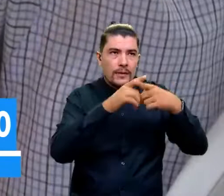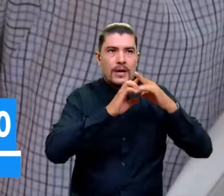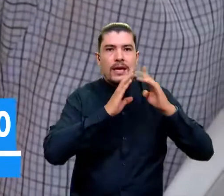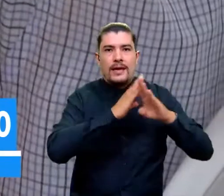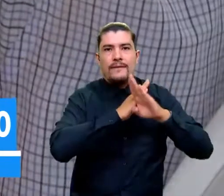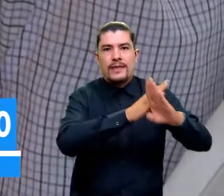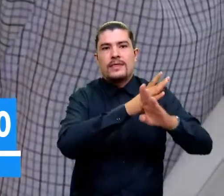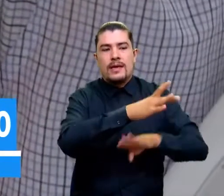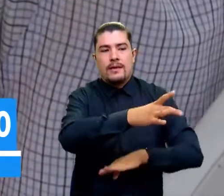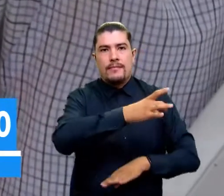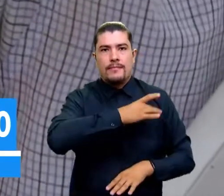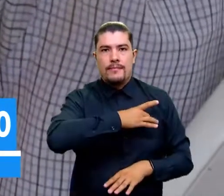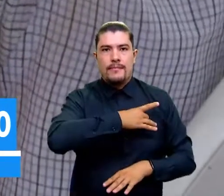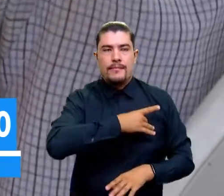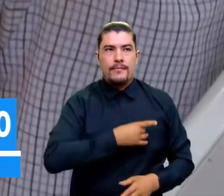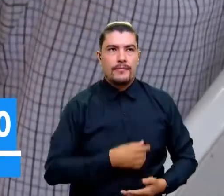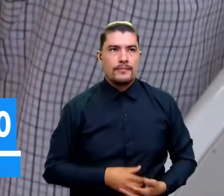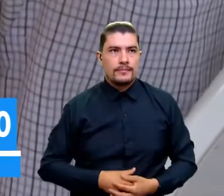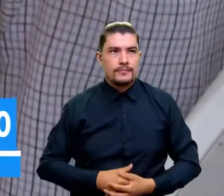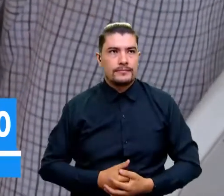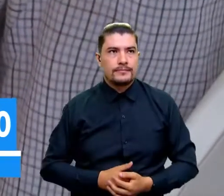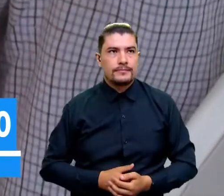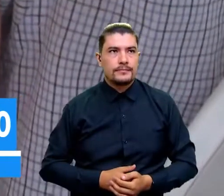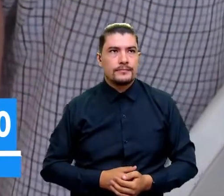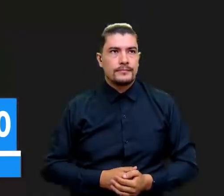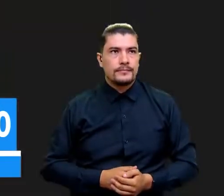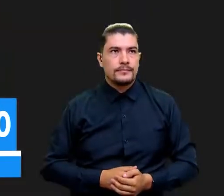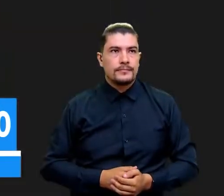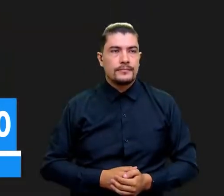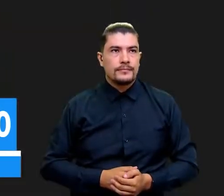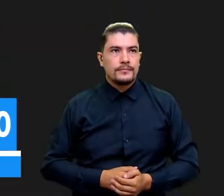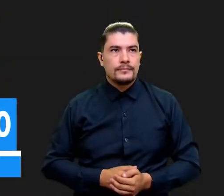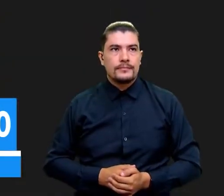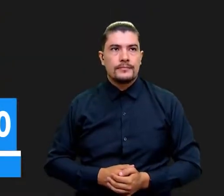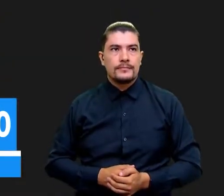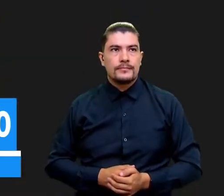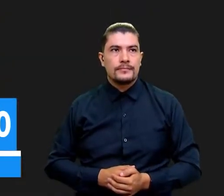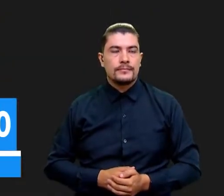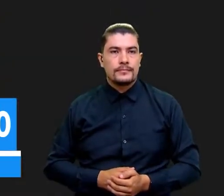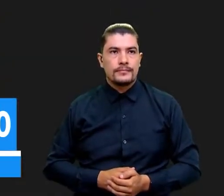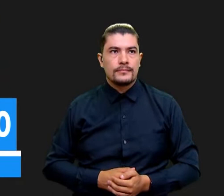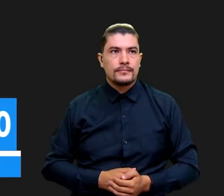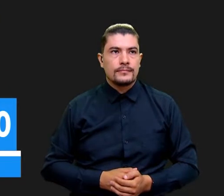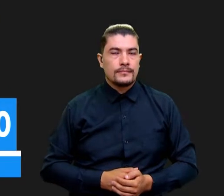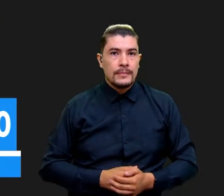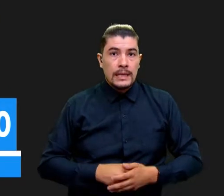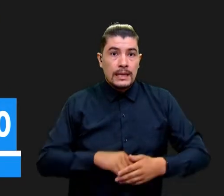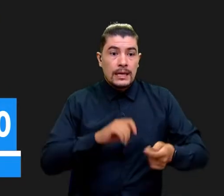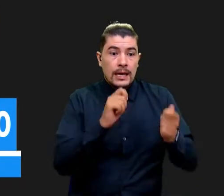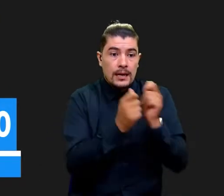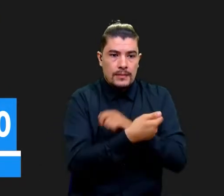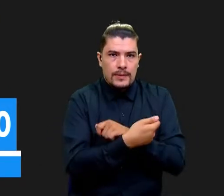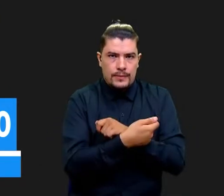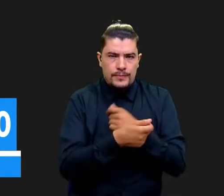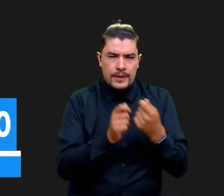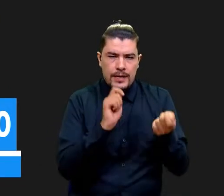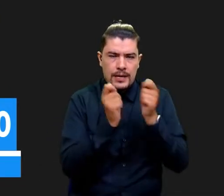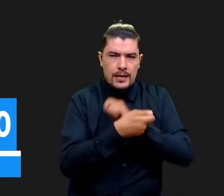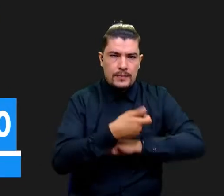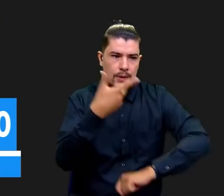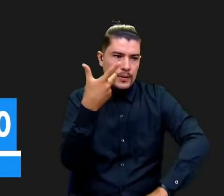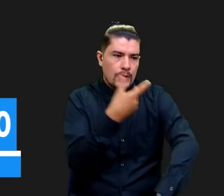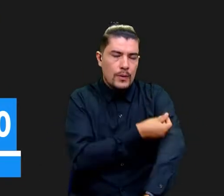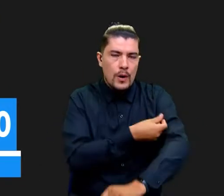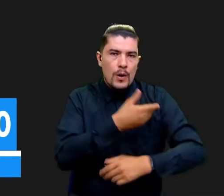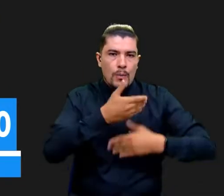incidencia por los serotipos incluidos en cada una de ellas. Este switch o cambio de vacunación se hará a través del fondo